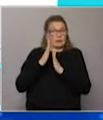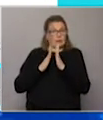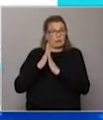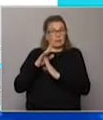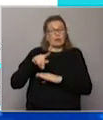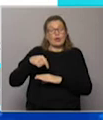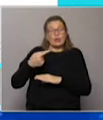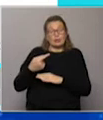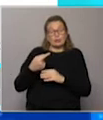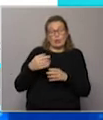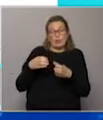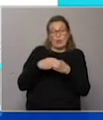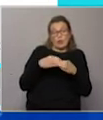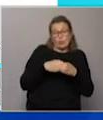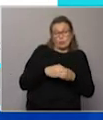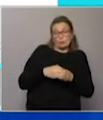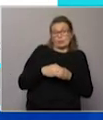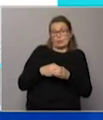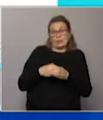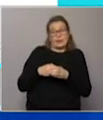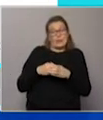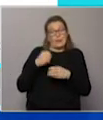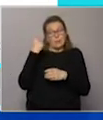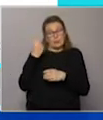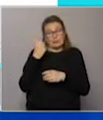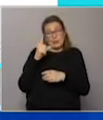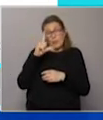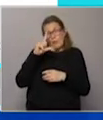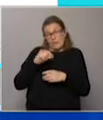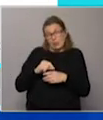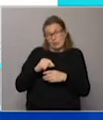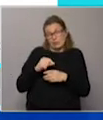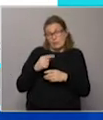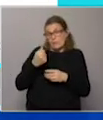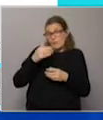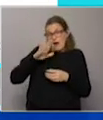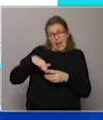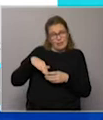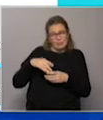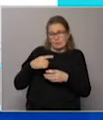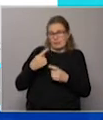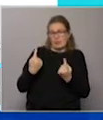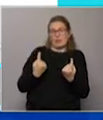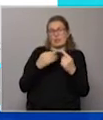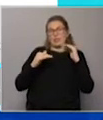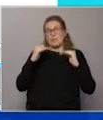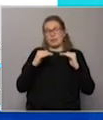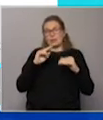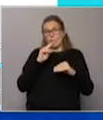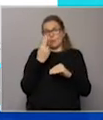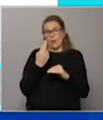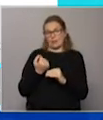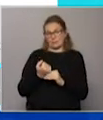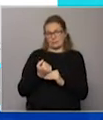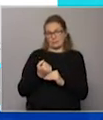tiene otro conjunto de desafíos sumamente importantes y que además se abarató mucho en relación a Uruguay. Ahora en esta placa se ven dos cosas. Se ve la otra